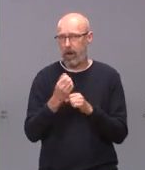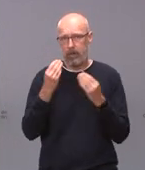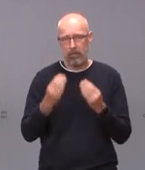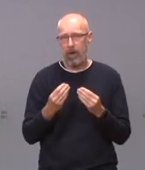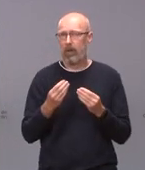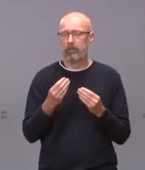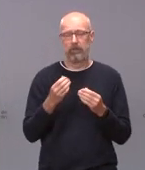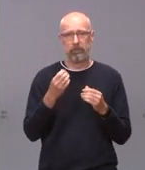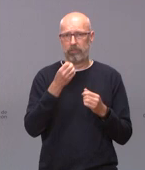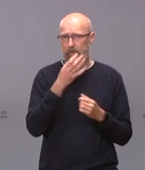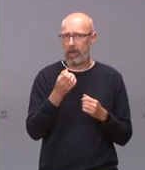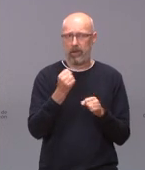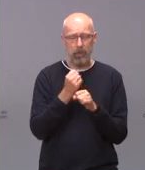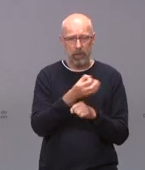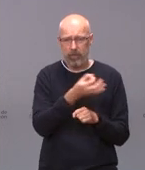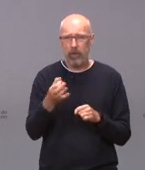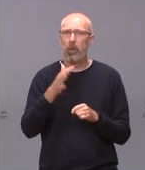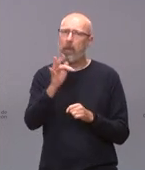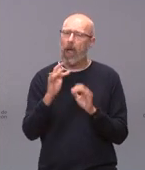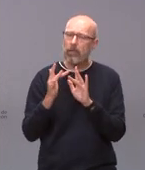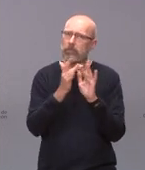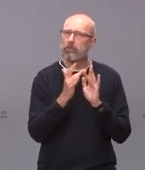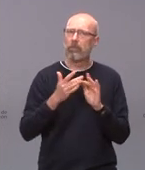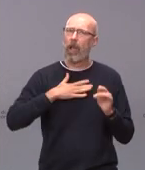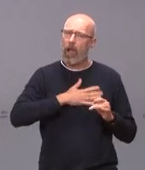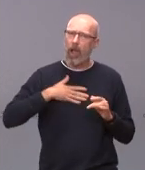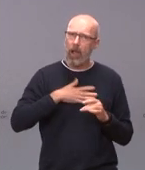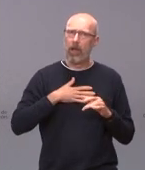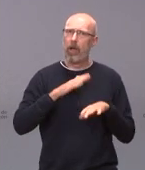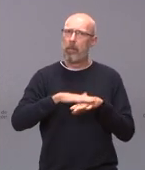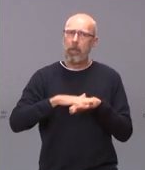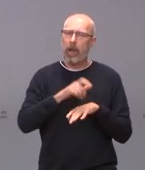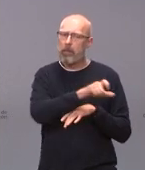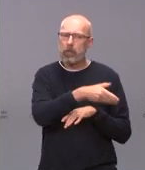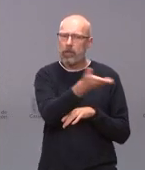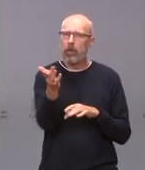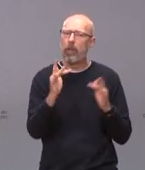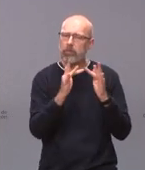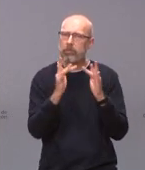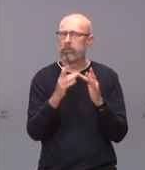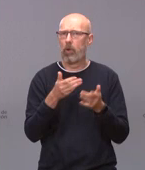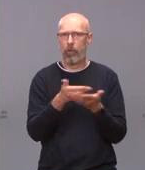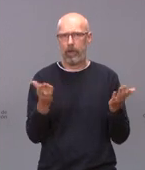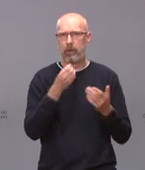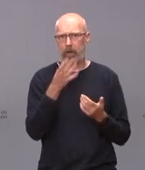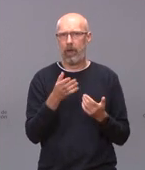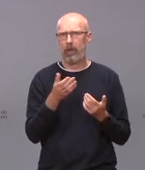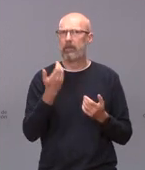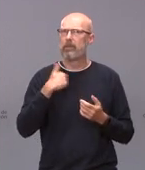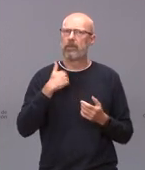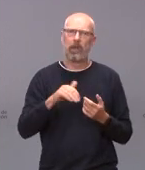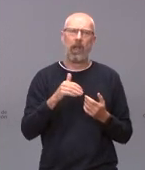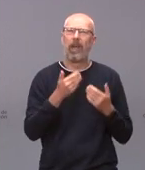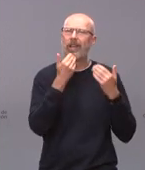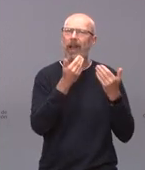el trabajo, sino en el excelente trato que proporcionan a todos nuestros ciudadanos. Es decir, que nos han llegado centenares de